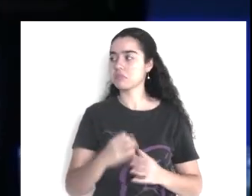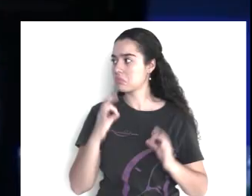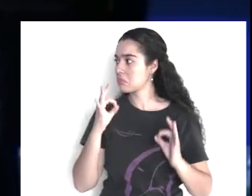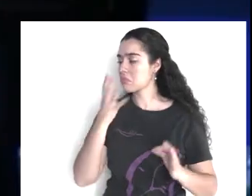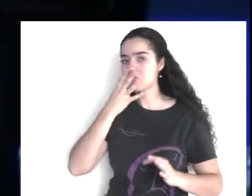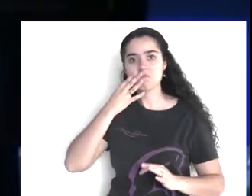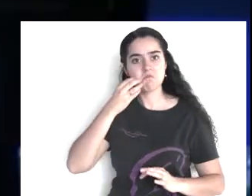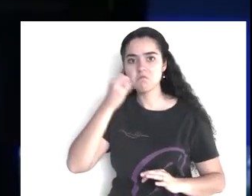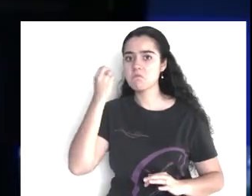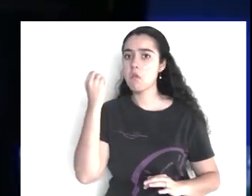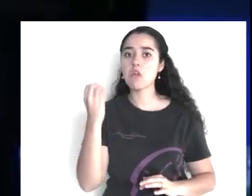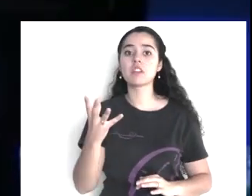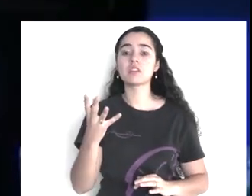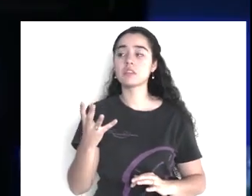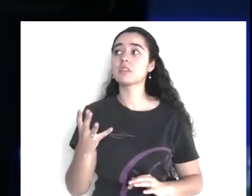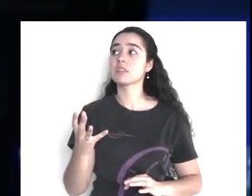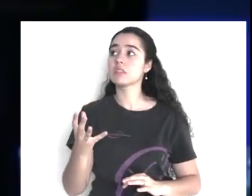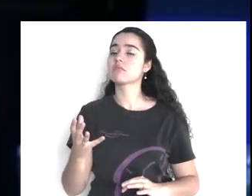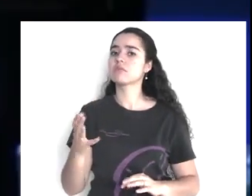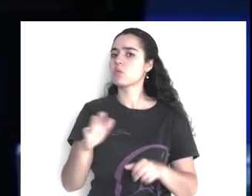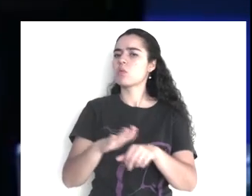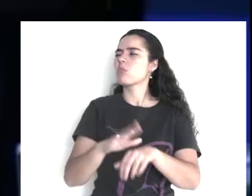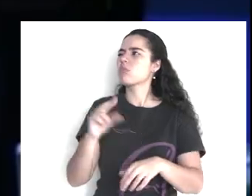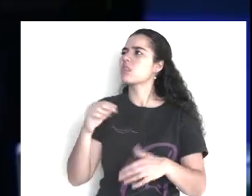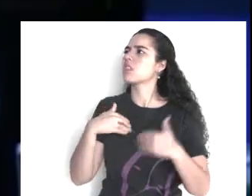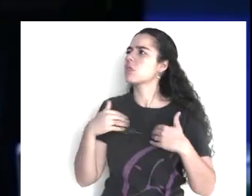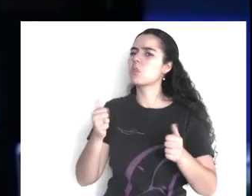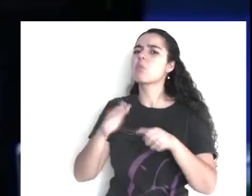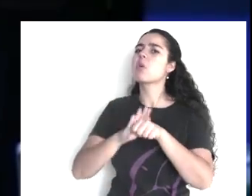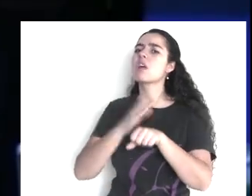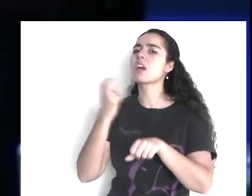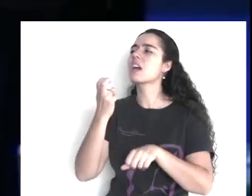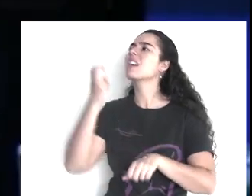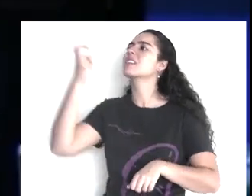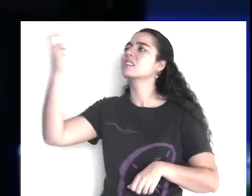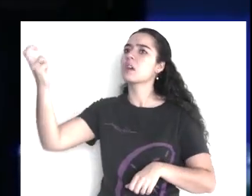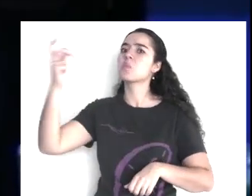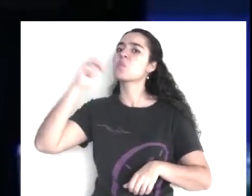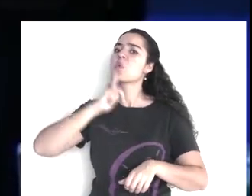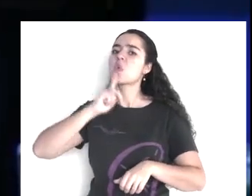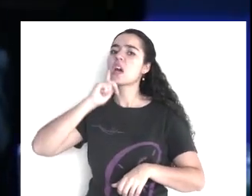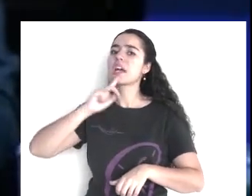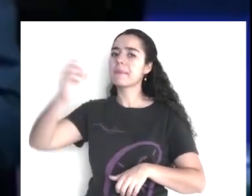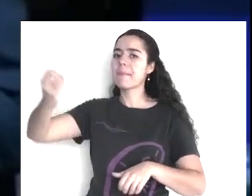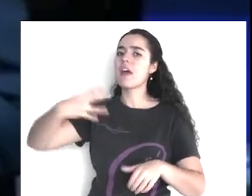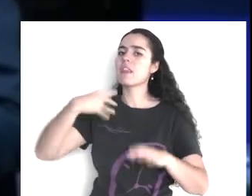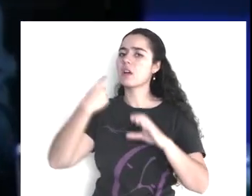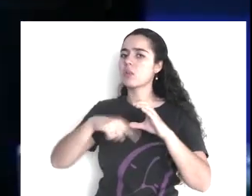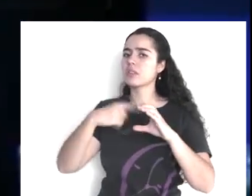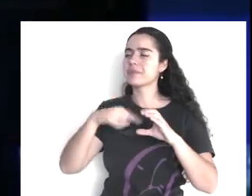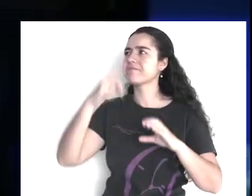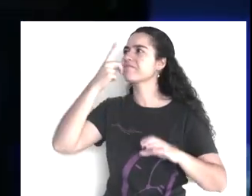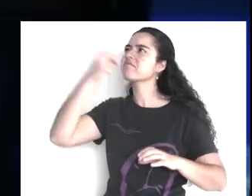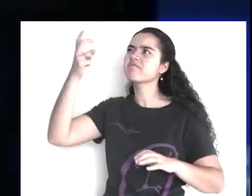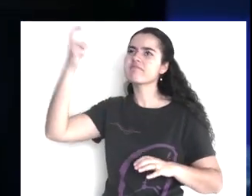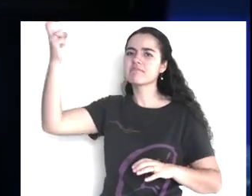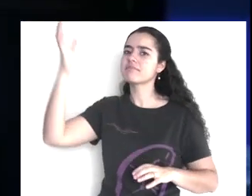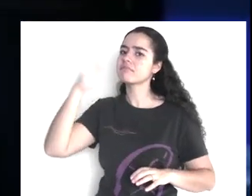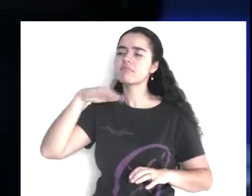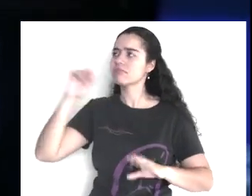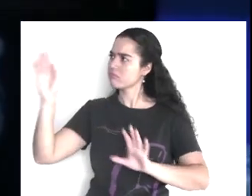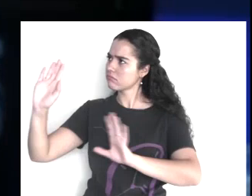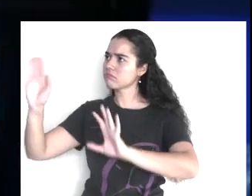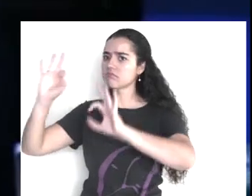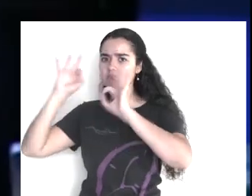¿verdad? Dice, lo voy a terminar de escuchar, lo termina de escuchar, y luego ya, cuando lo veo, le dije, ya lo escuchaste, dice,